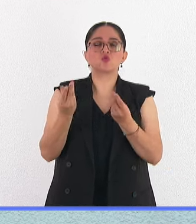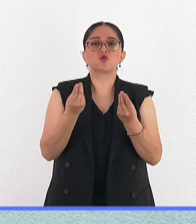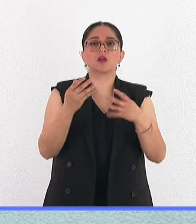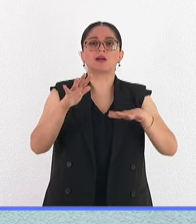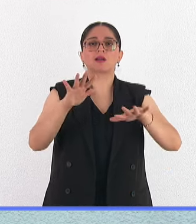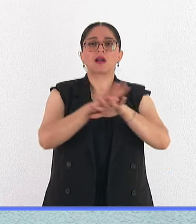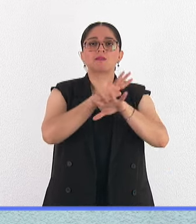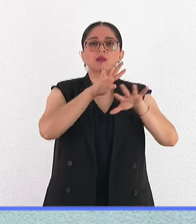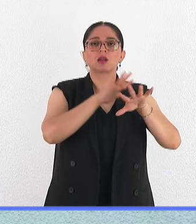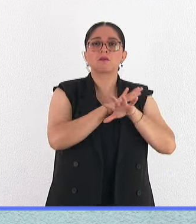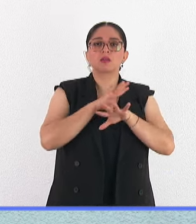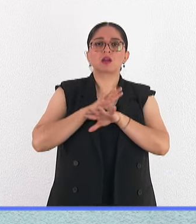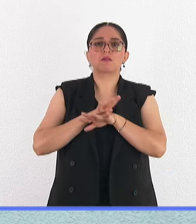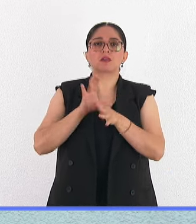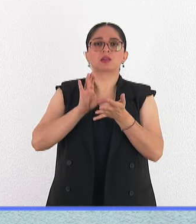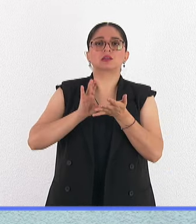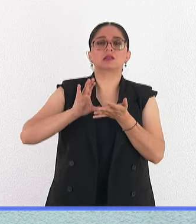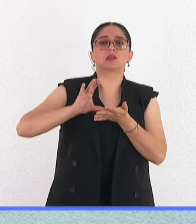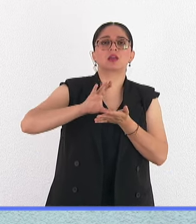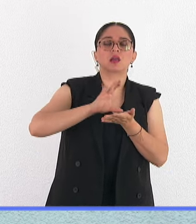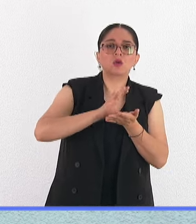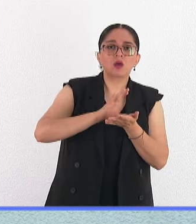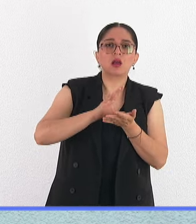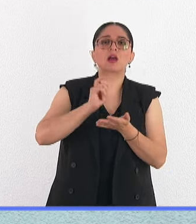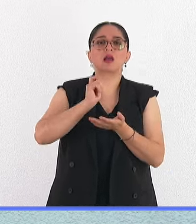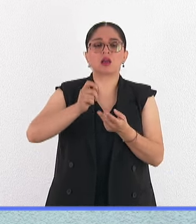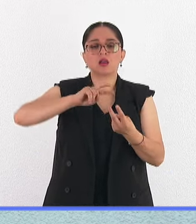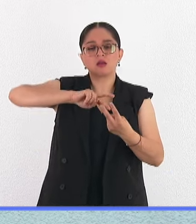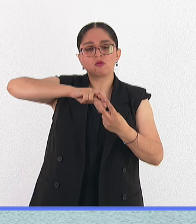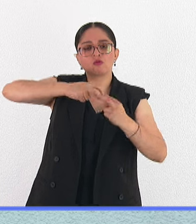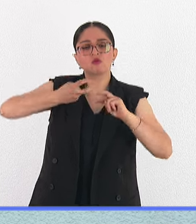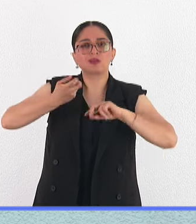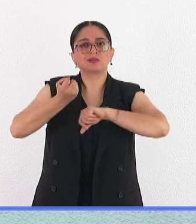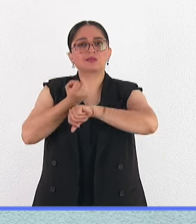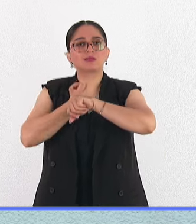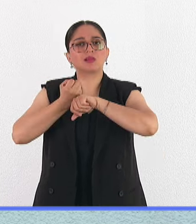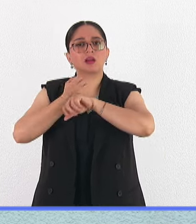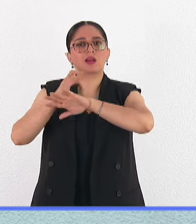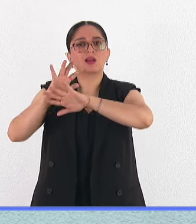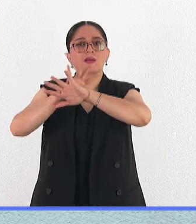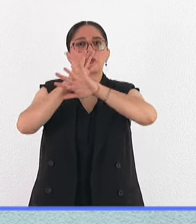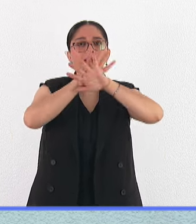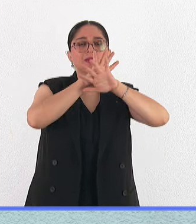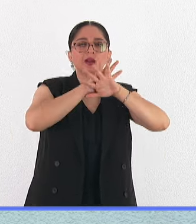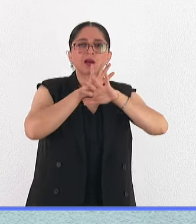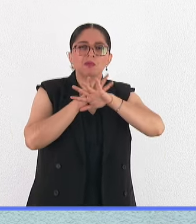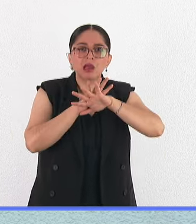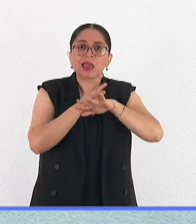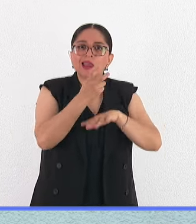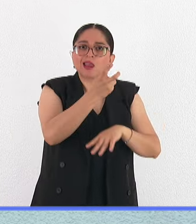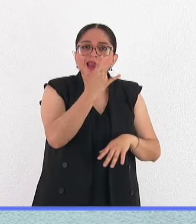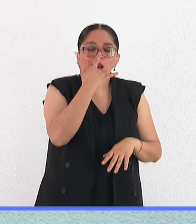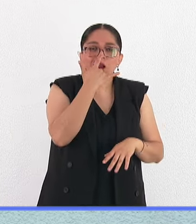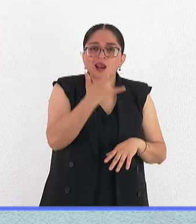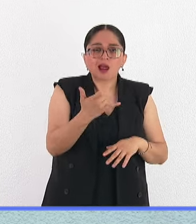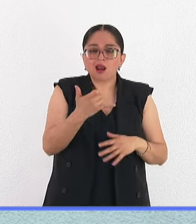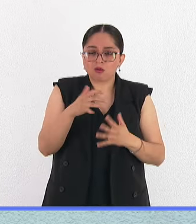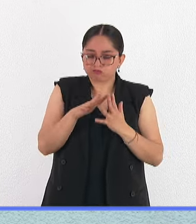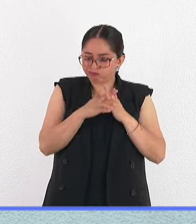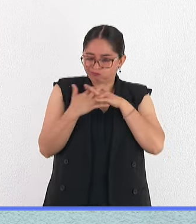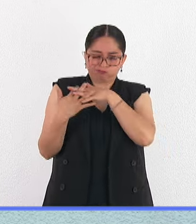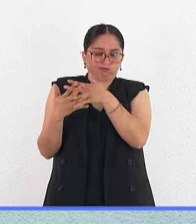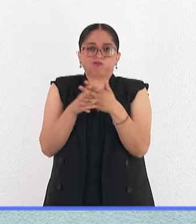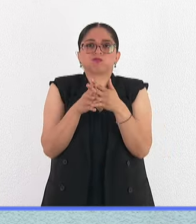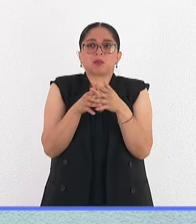en las células. Estos cambios en el DNA de las células hacen que las células se comporten en forma incorrecta